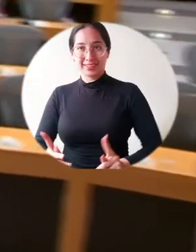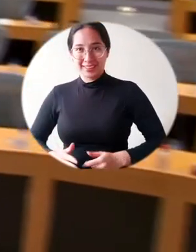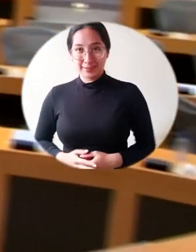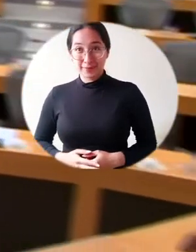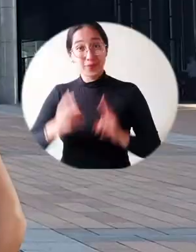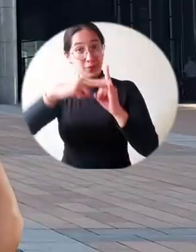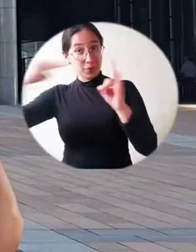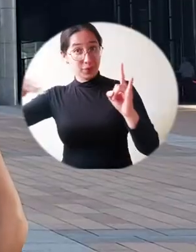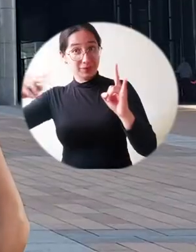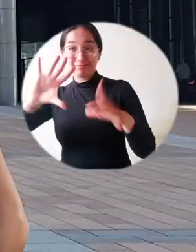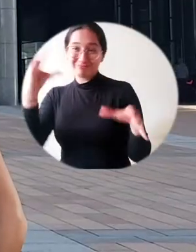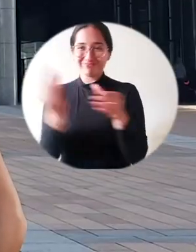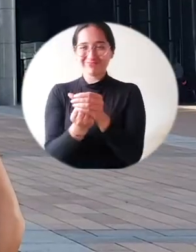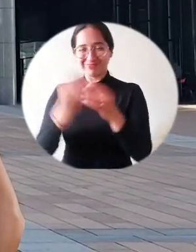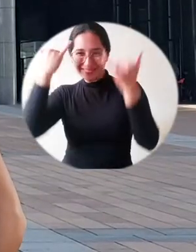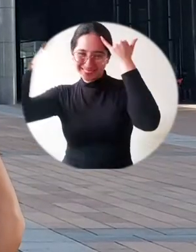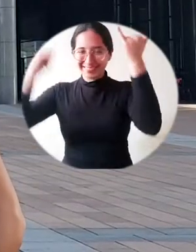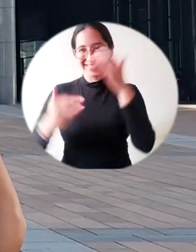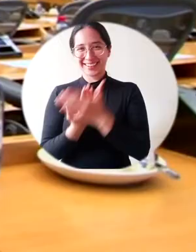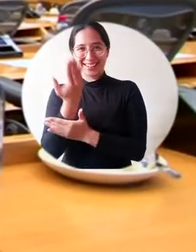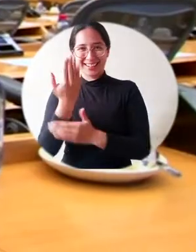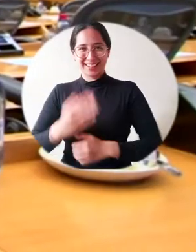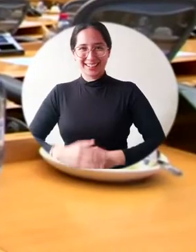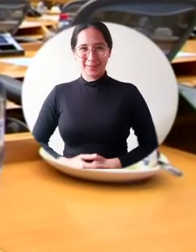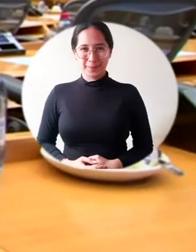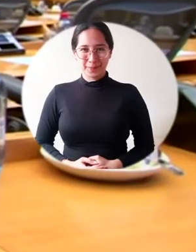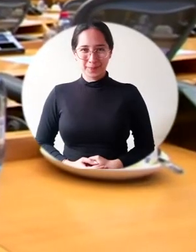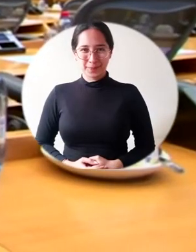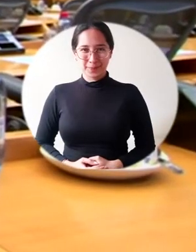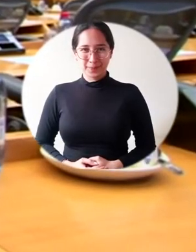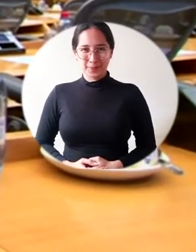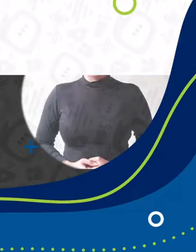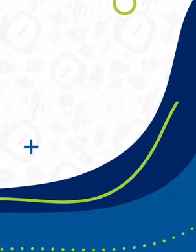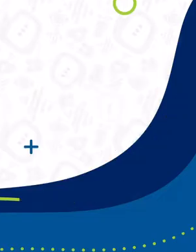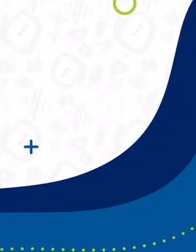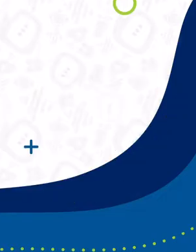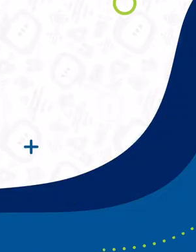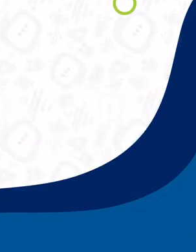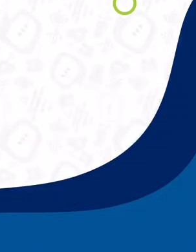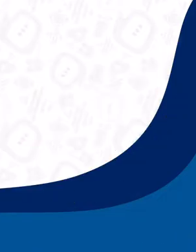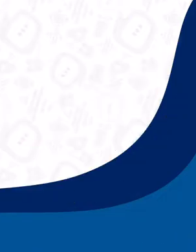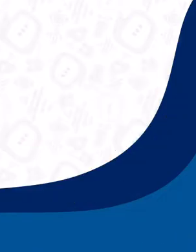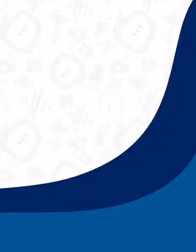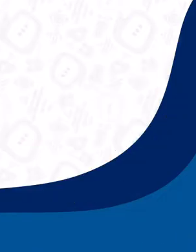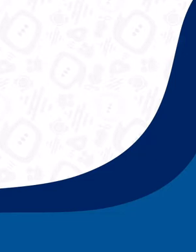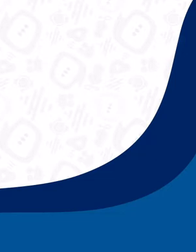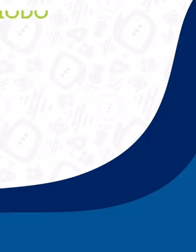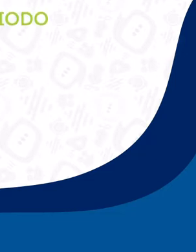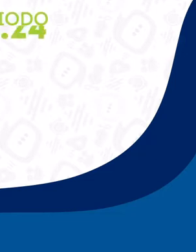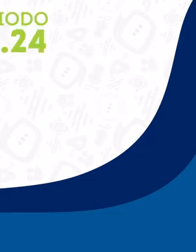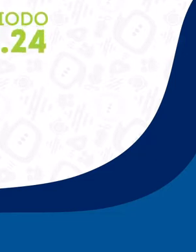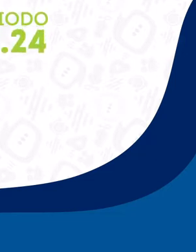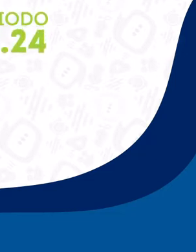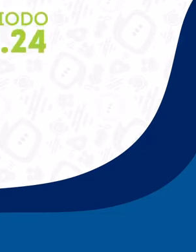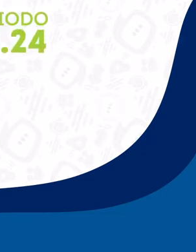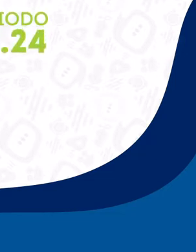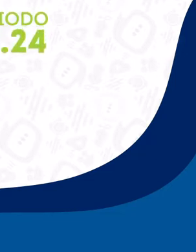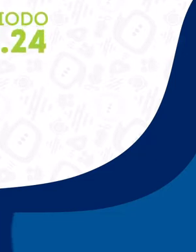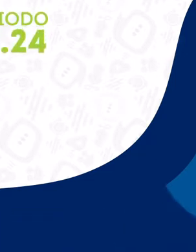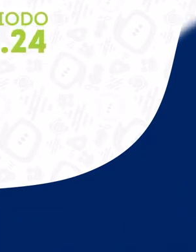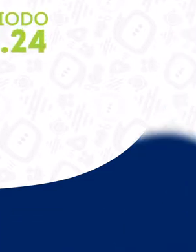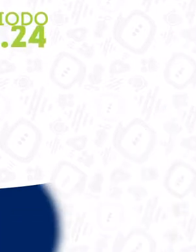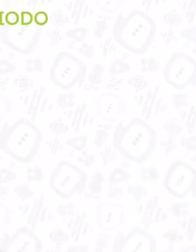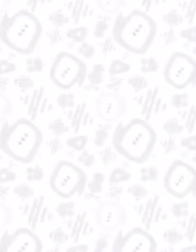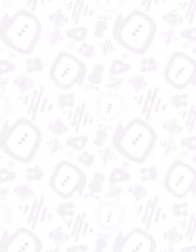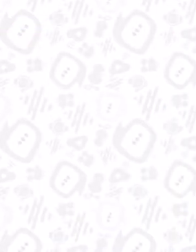Unimactalena y universidades europeas para elevar el nivel de formación de sus estudiantes. Universidad del Magdalena, aún más